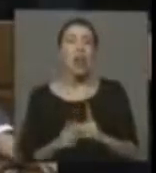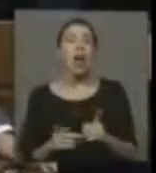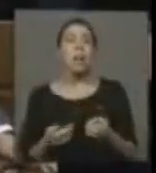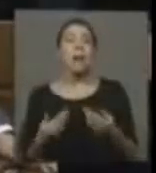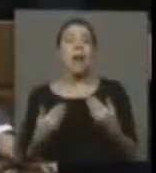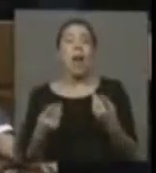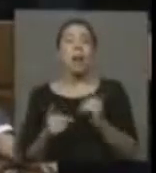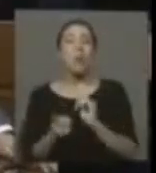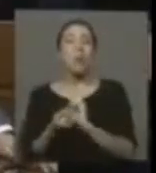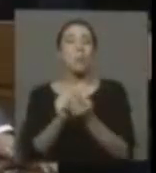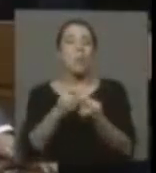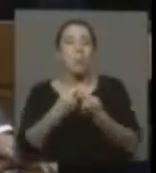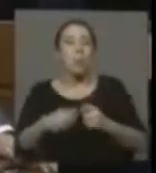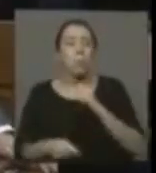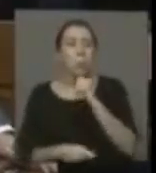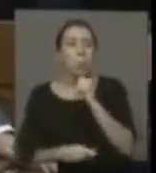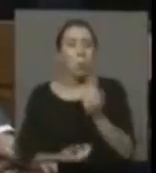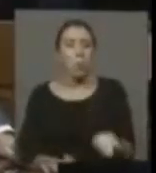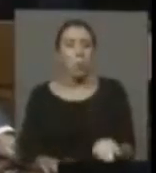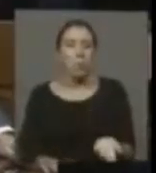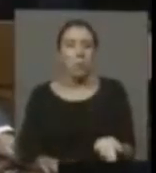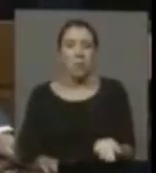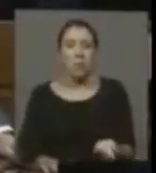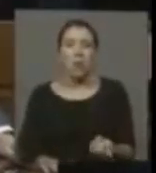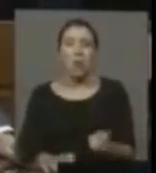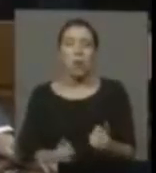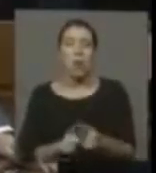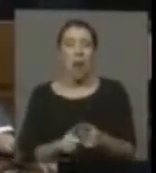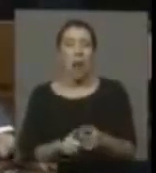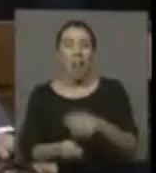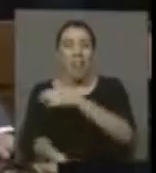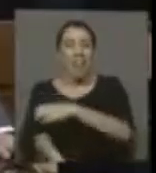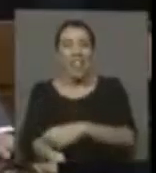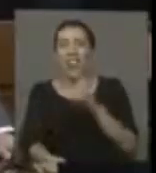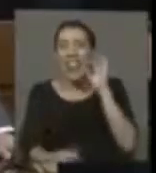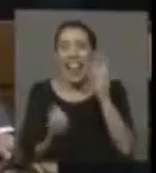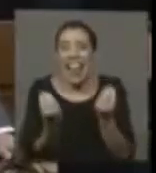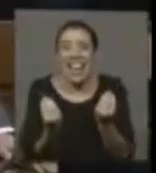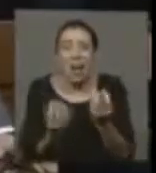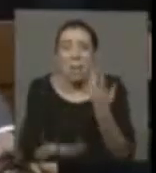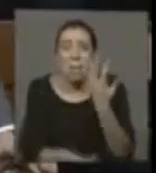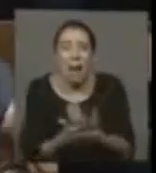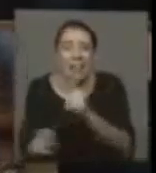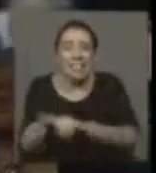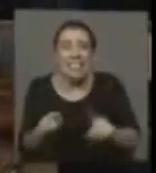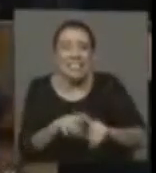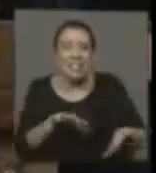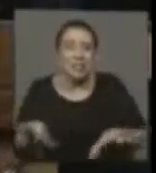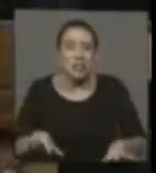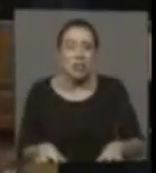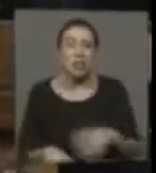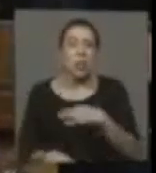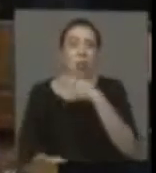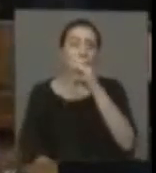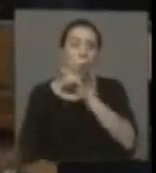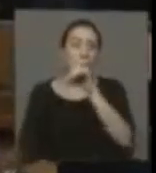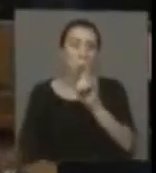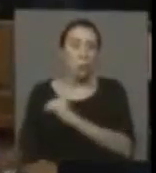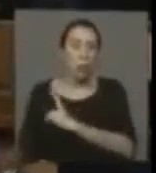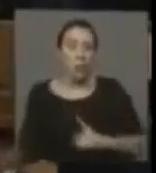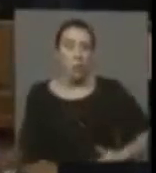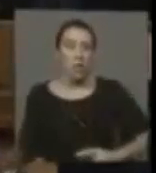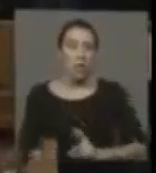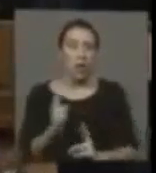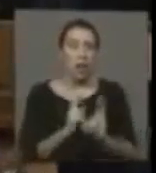pobres? ¿Por qué regiones ricas, les pregunto, por su intermedio a nuestros diputados involucrados más directamente